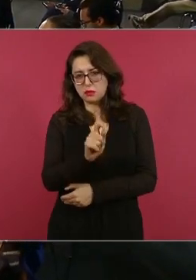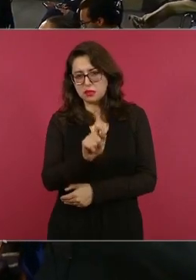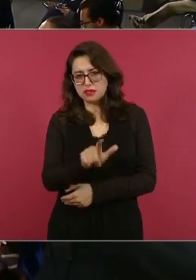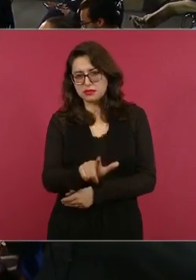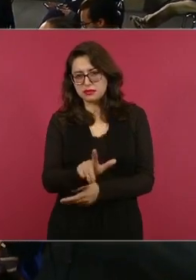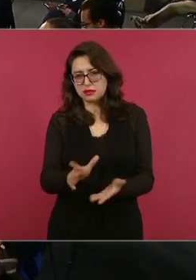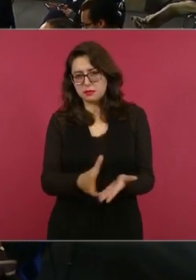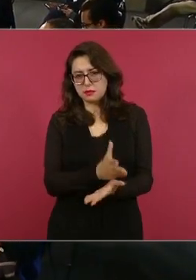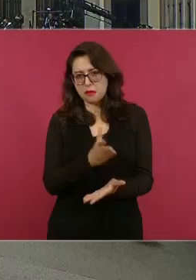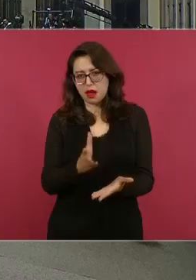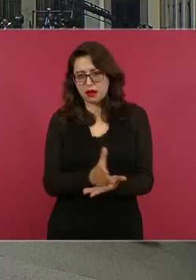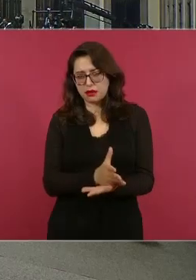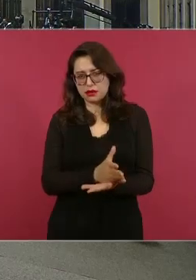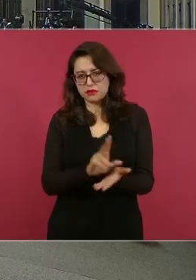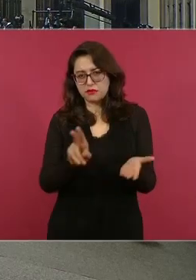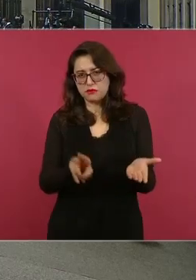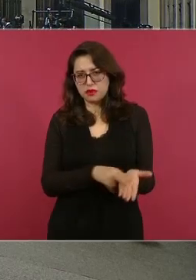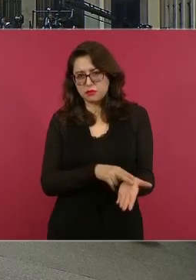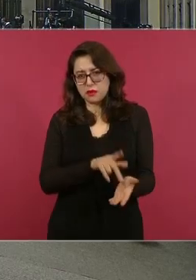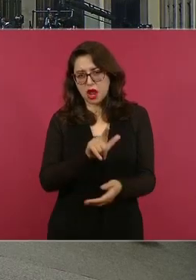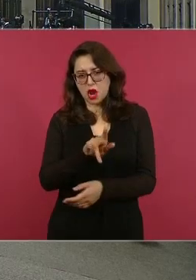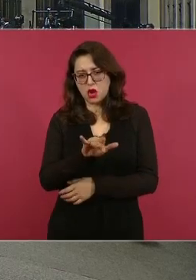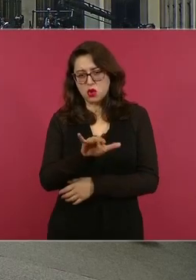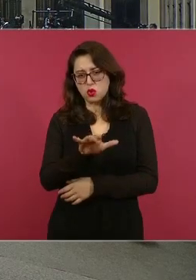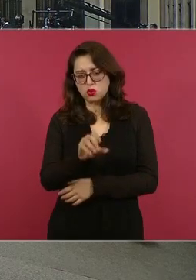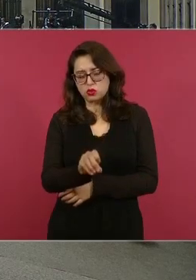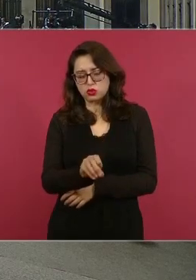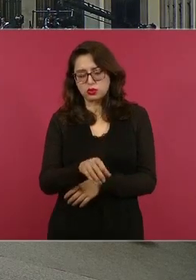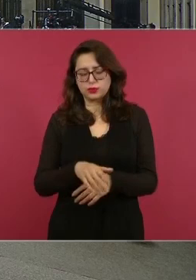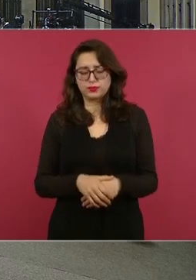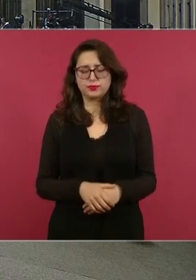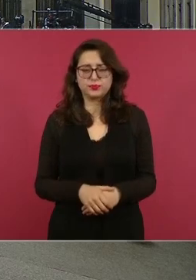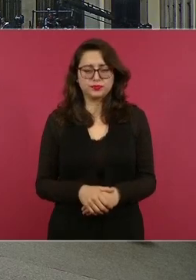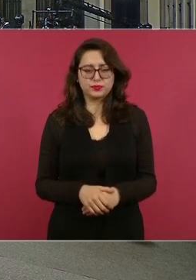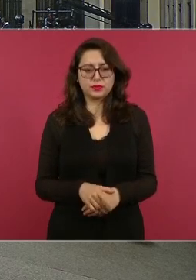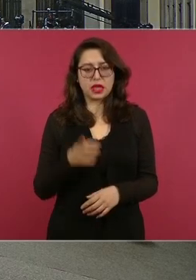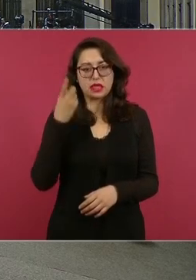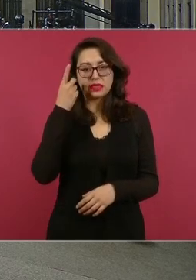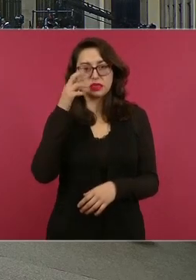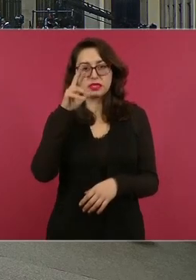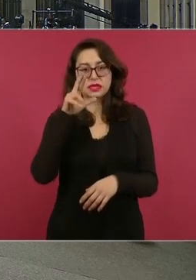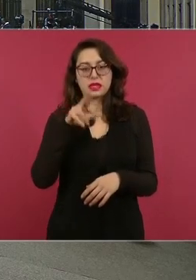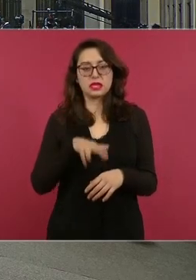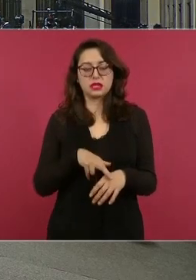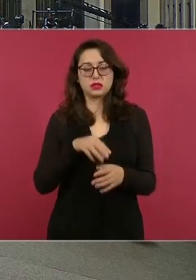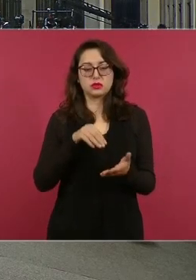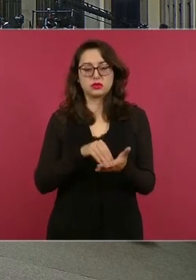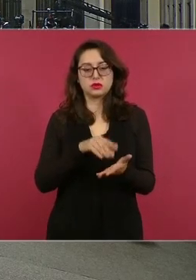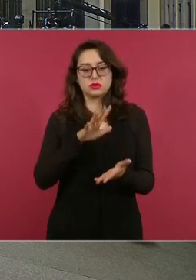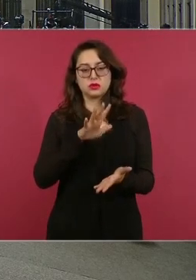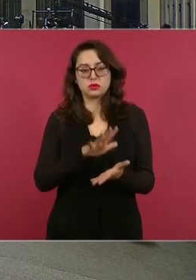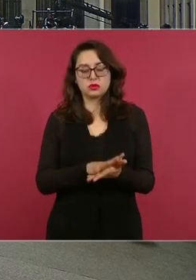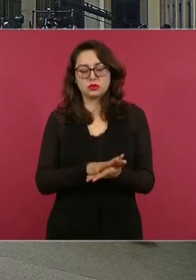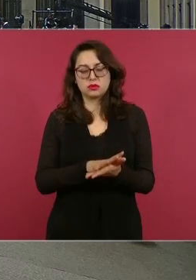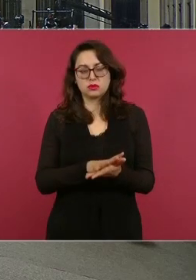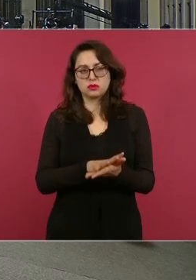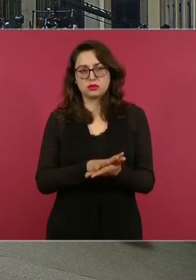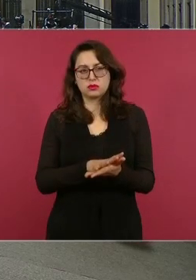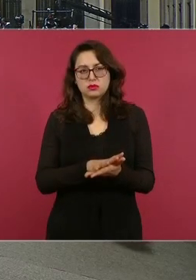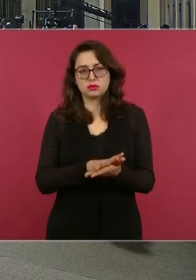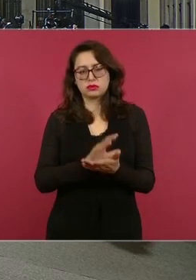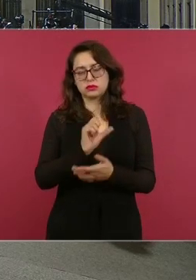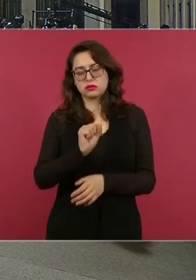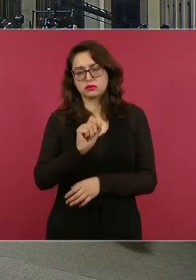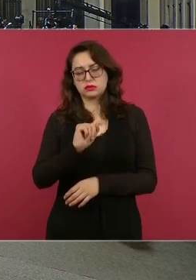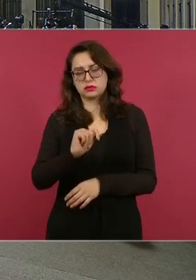por el licenciado lucio galileo lastra garcía director general de registro de sesiones de la secretaria de trabajo